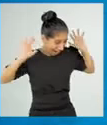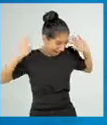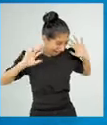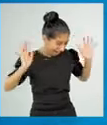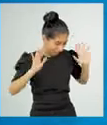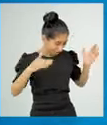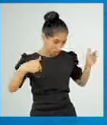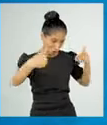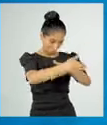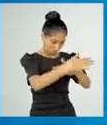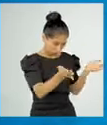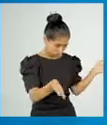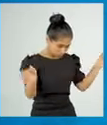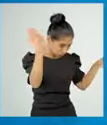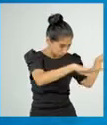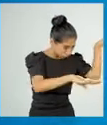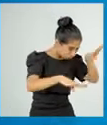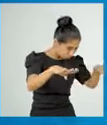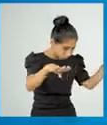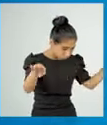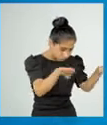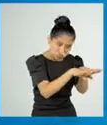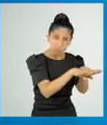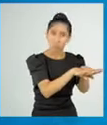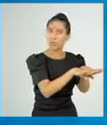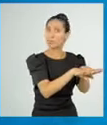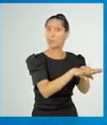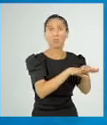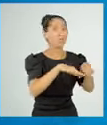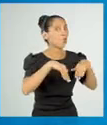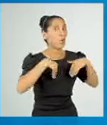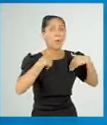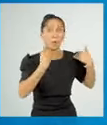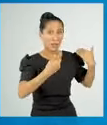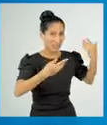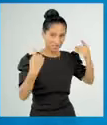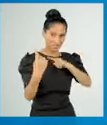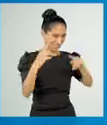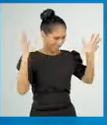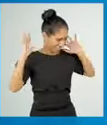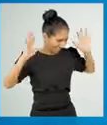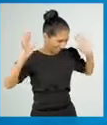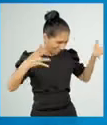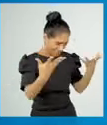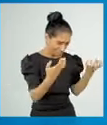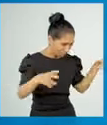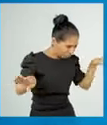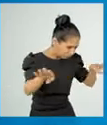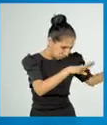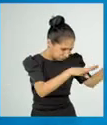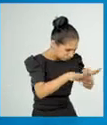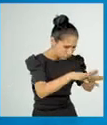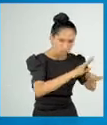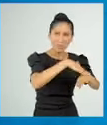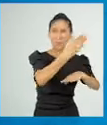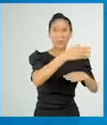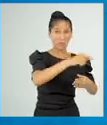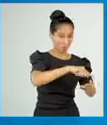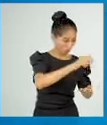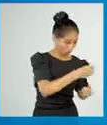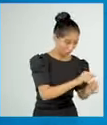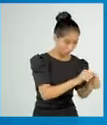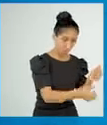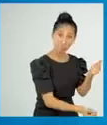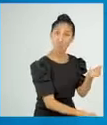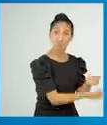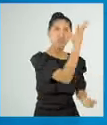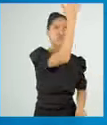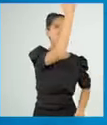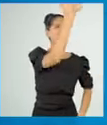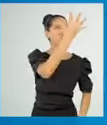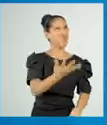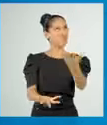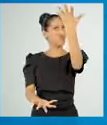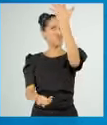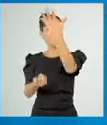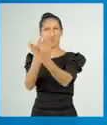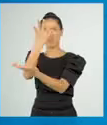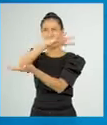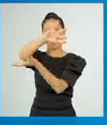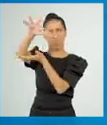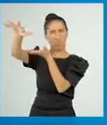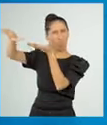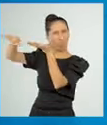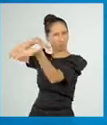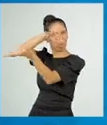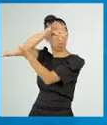Los males, rápidos, incontenibles y violentos se extendieron por todo el orbe. Cuando el